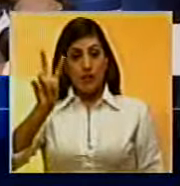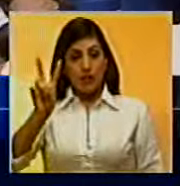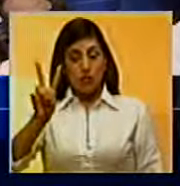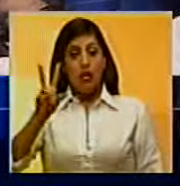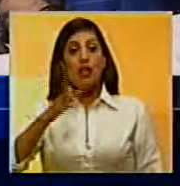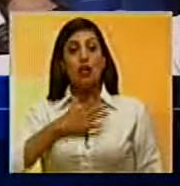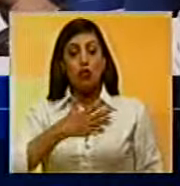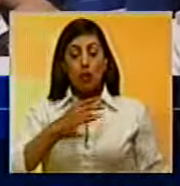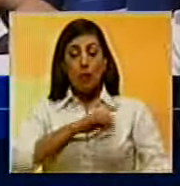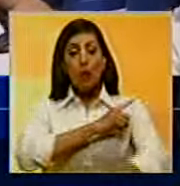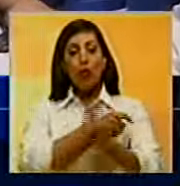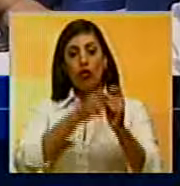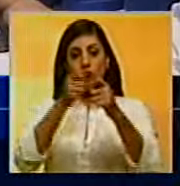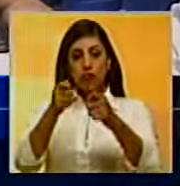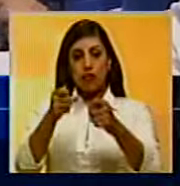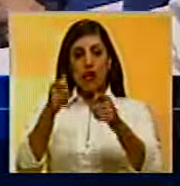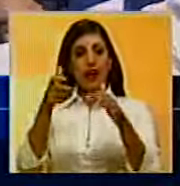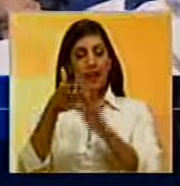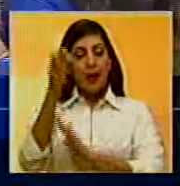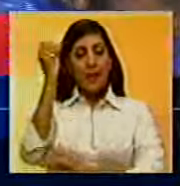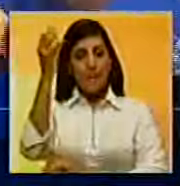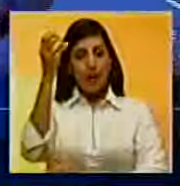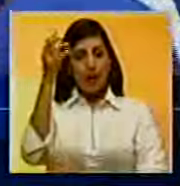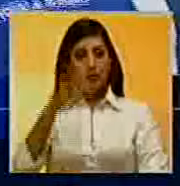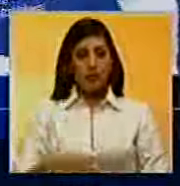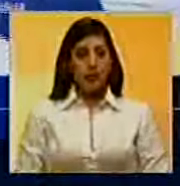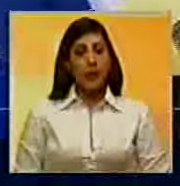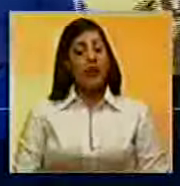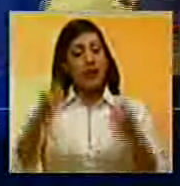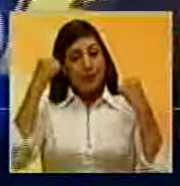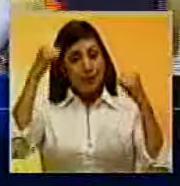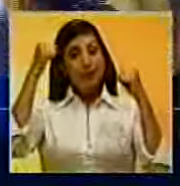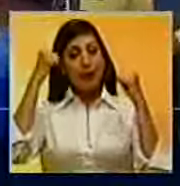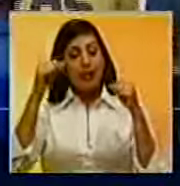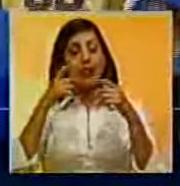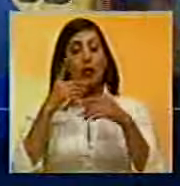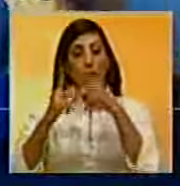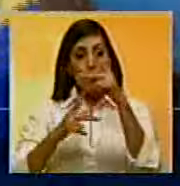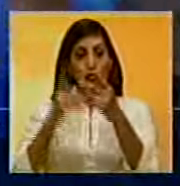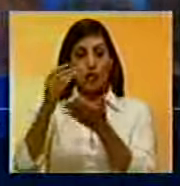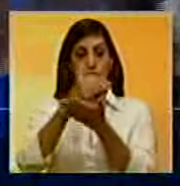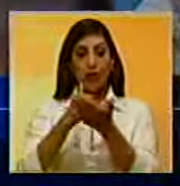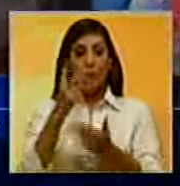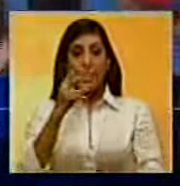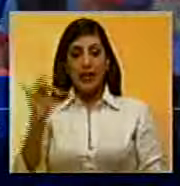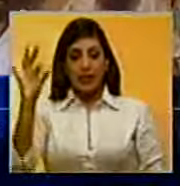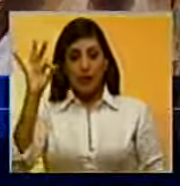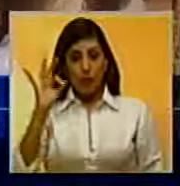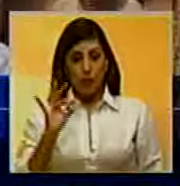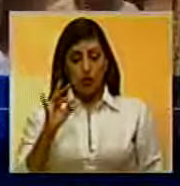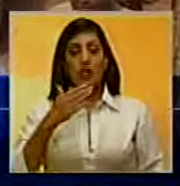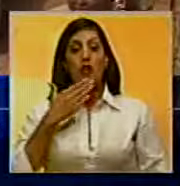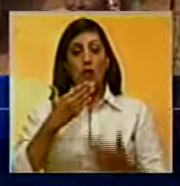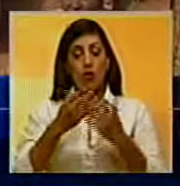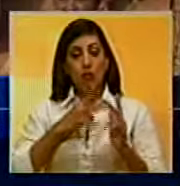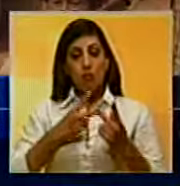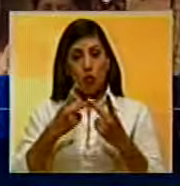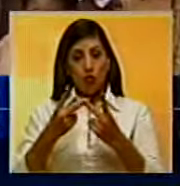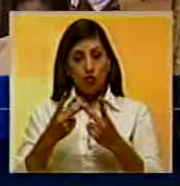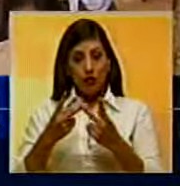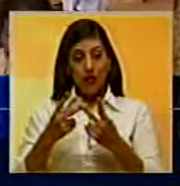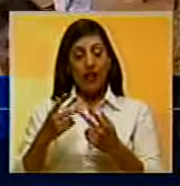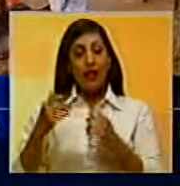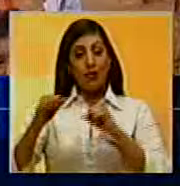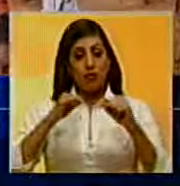que le dio poder y facultades al Parlamento. Sobre el ensayo general del proceso de recolección del 20% de manifestación de voluntades